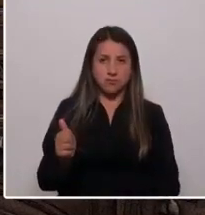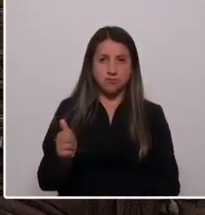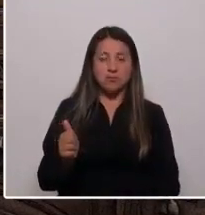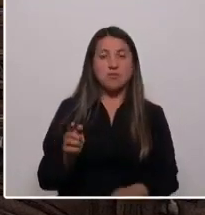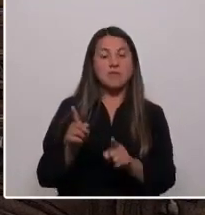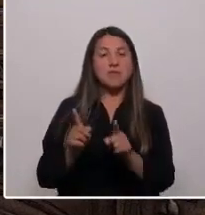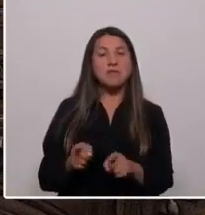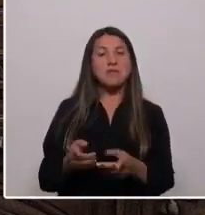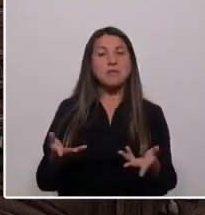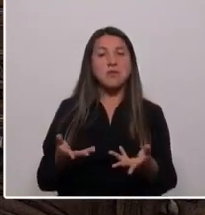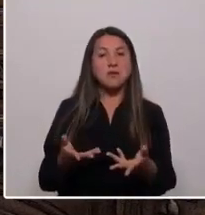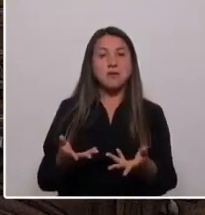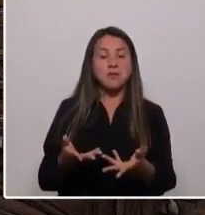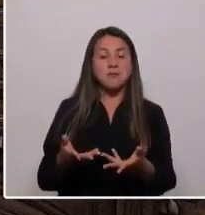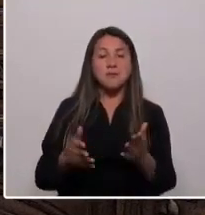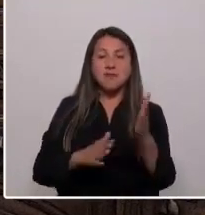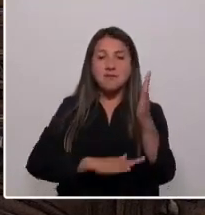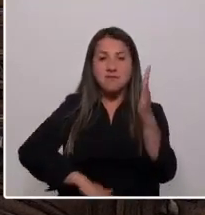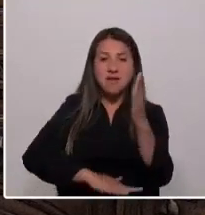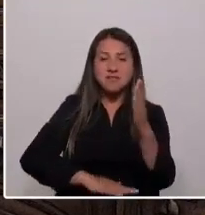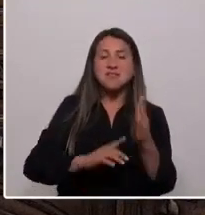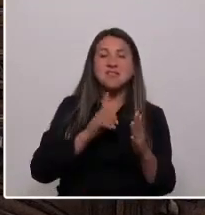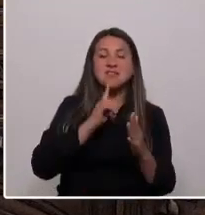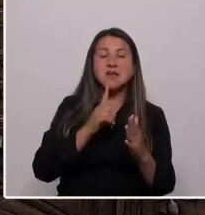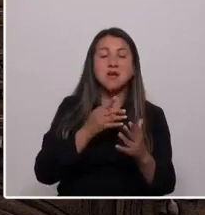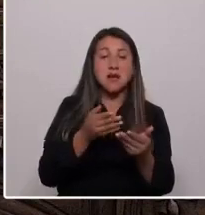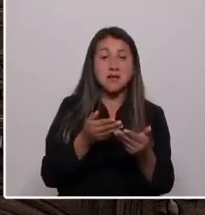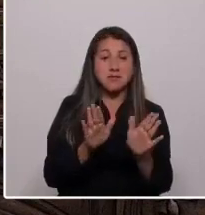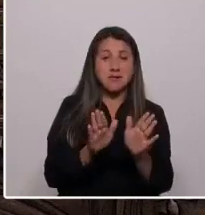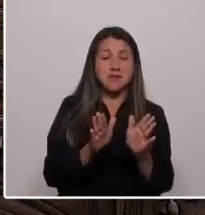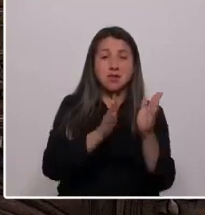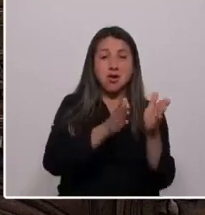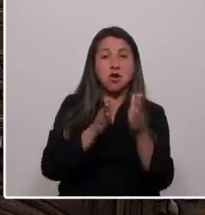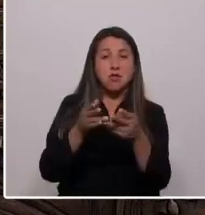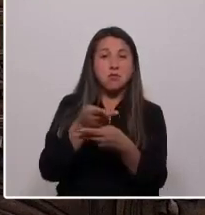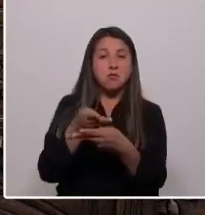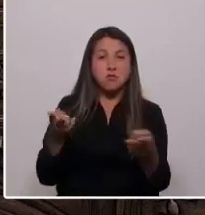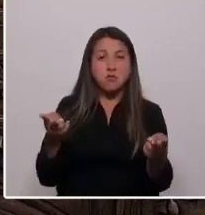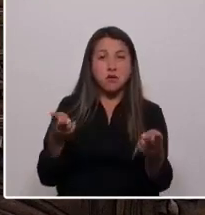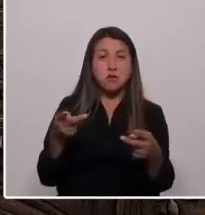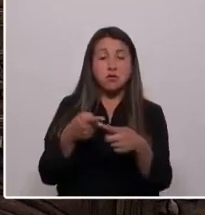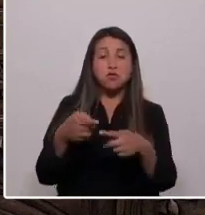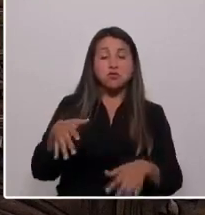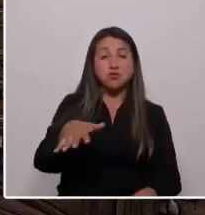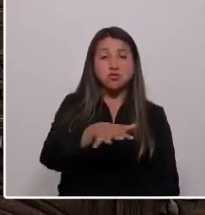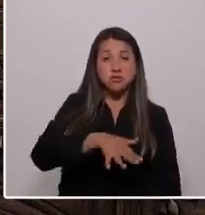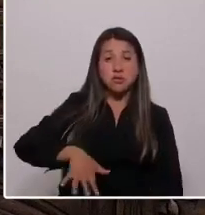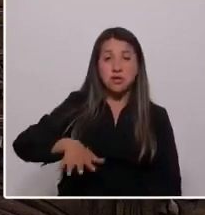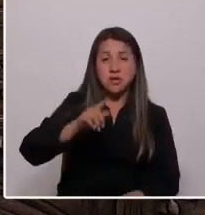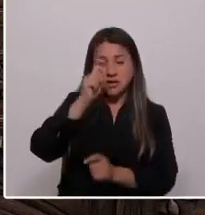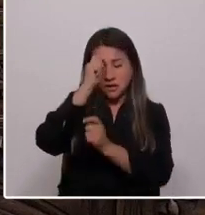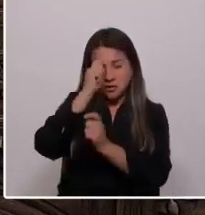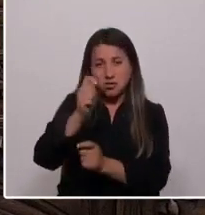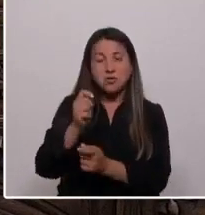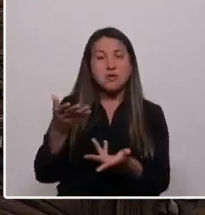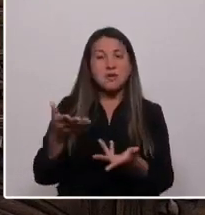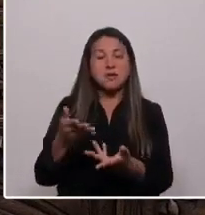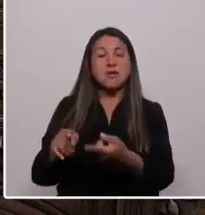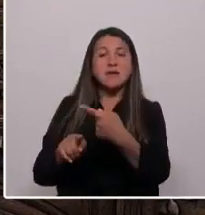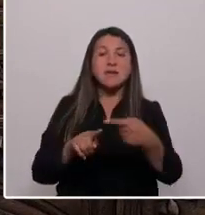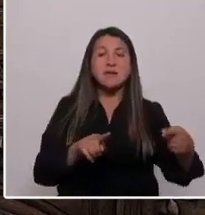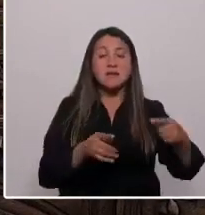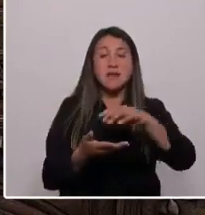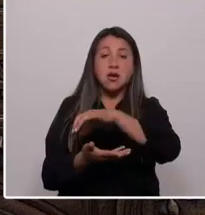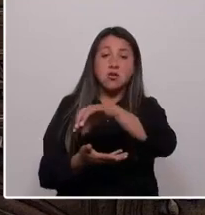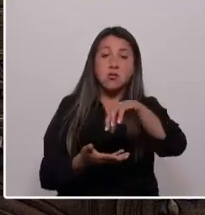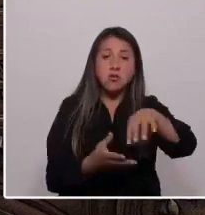libertad y el orden público, en una sociedad que reconozca el pluralismo, se respeten las